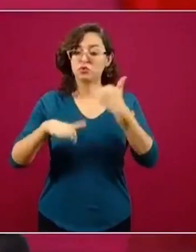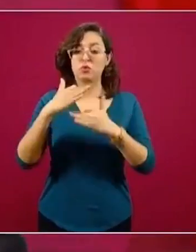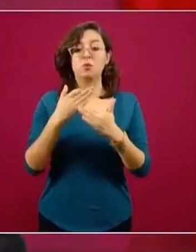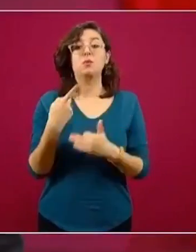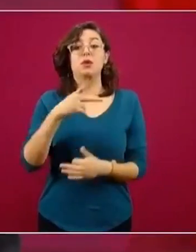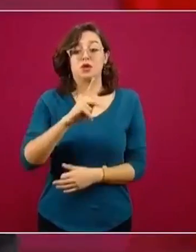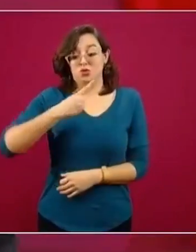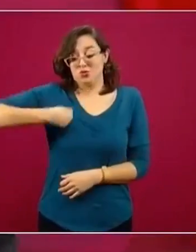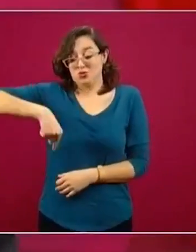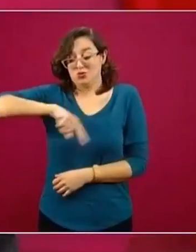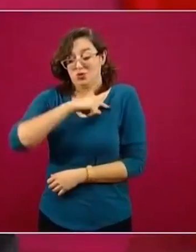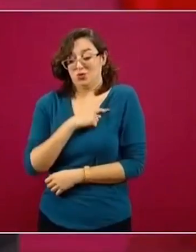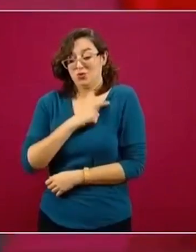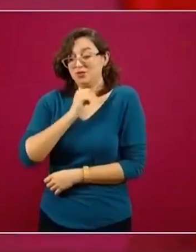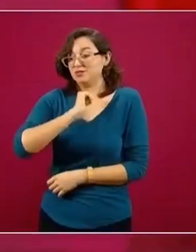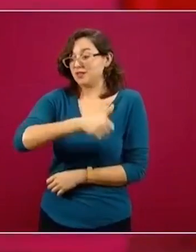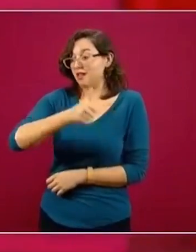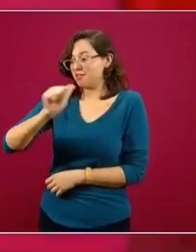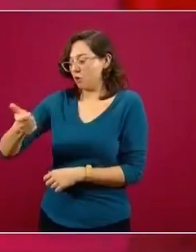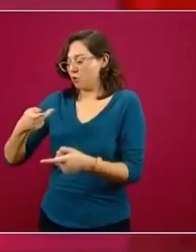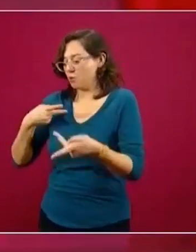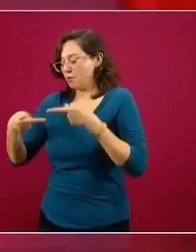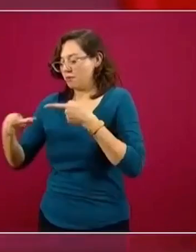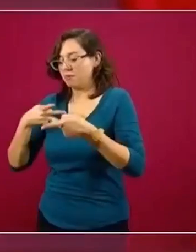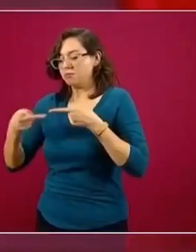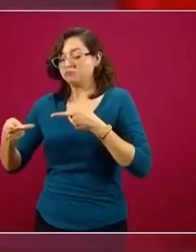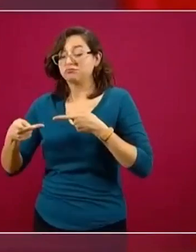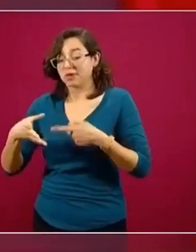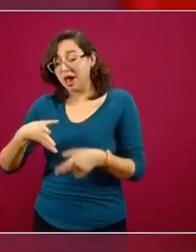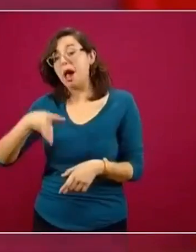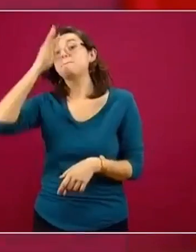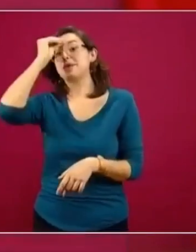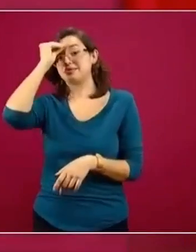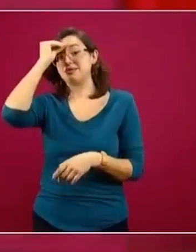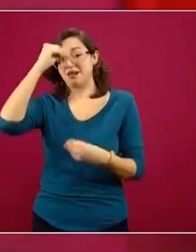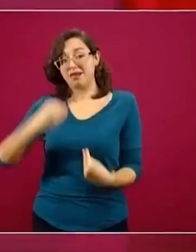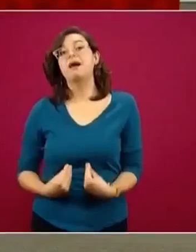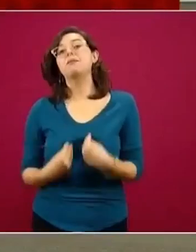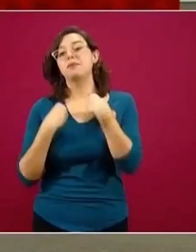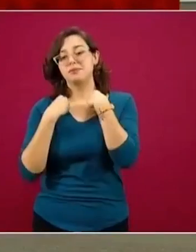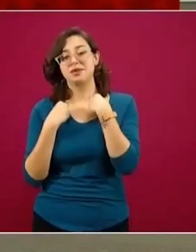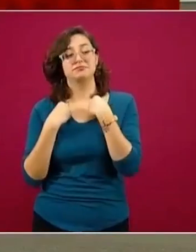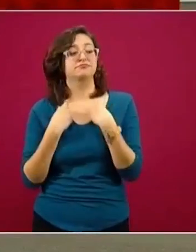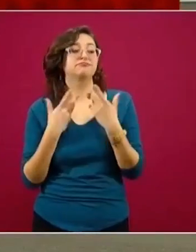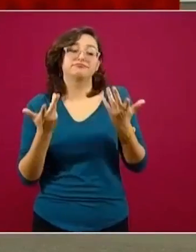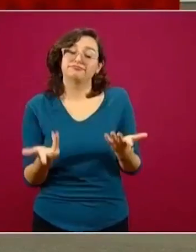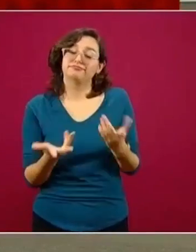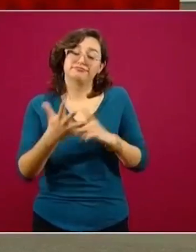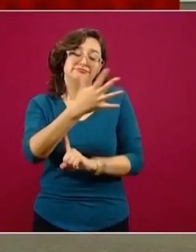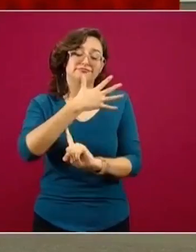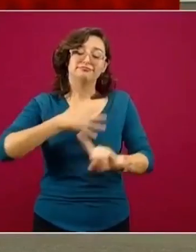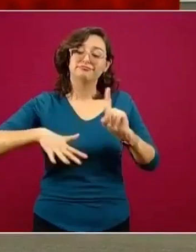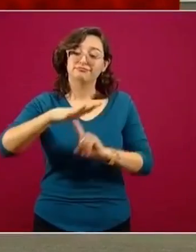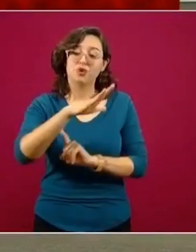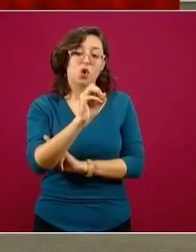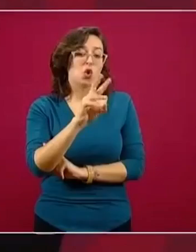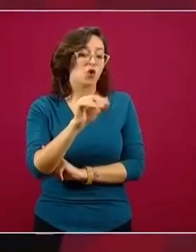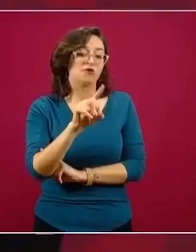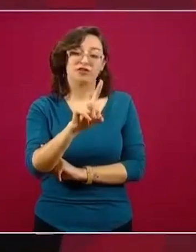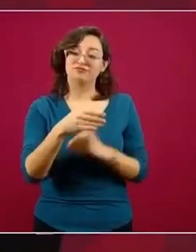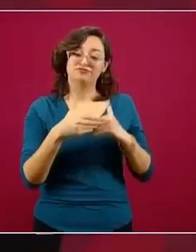prepararnos como población para saber vivir y convivir con una situación como COVID,